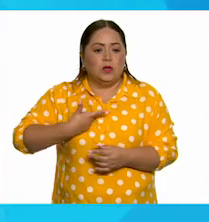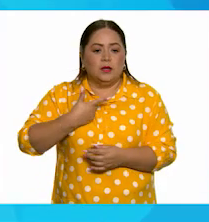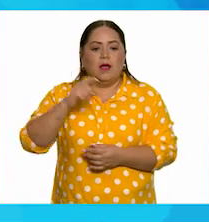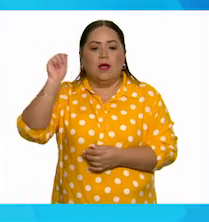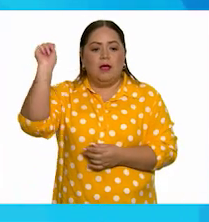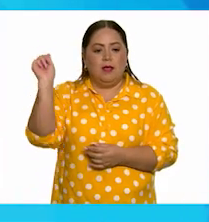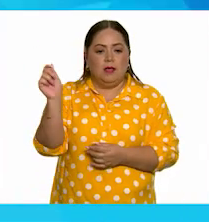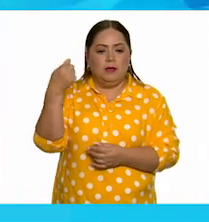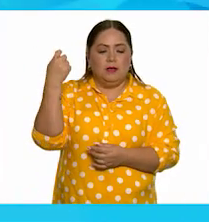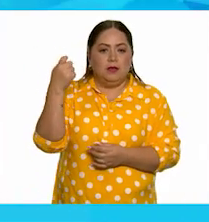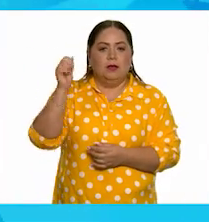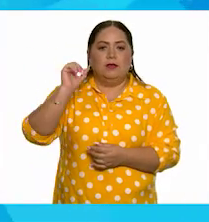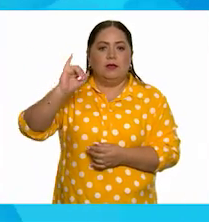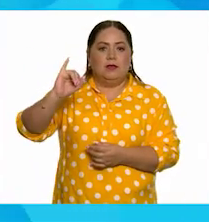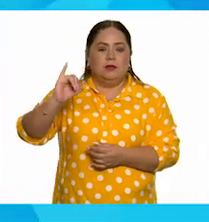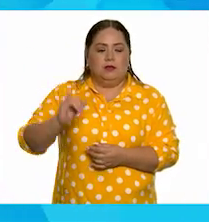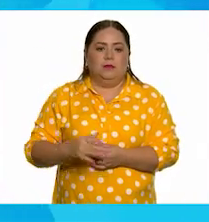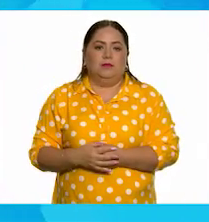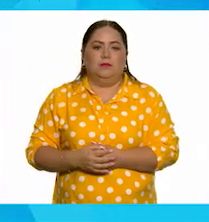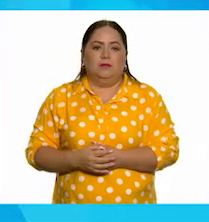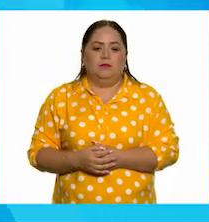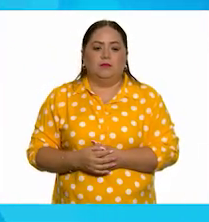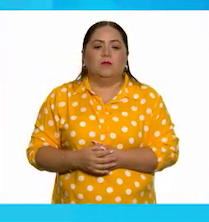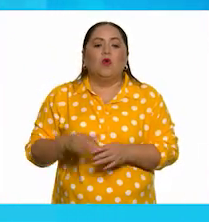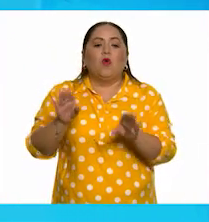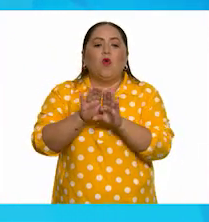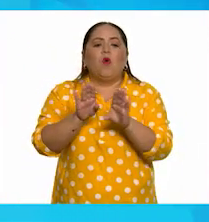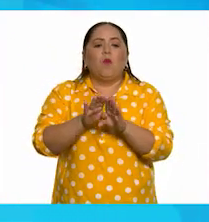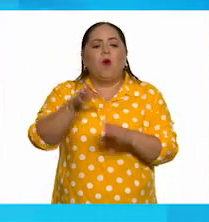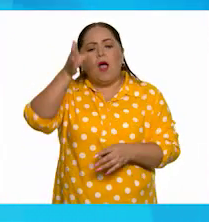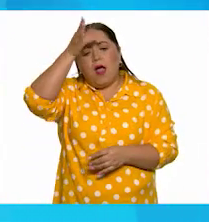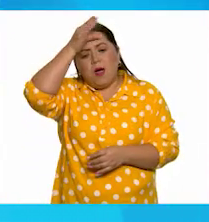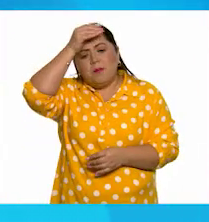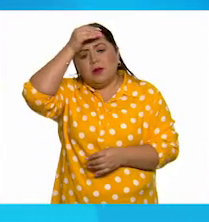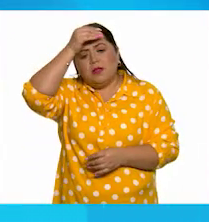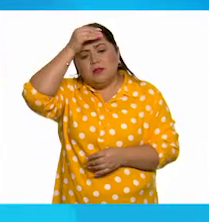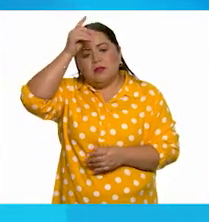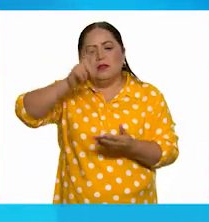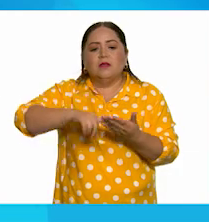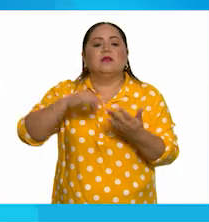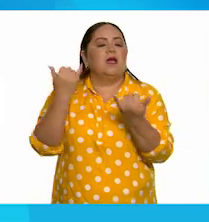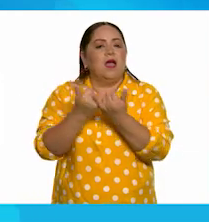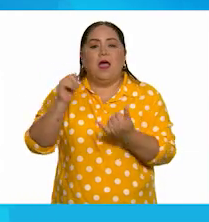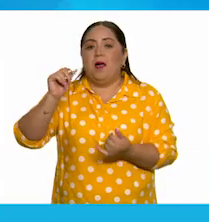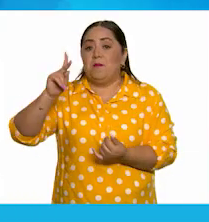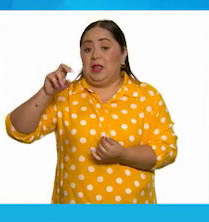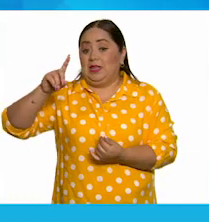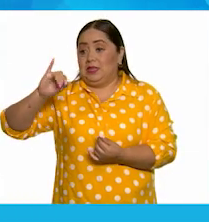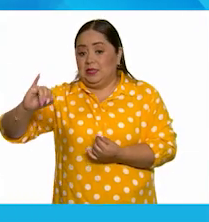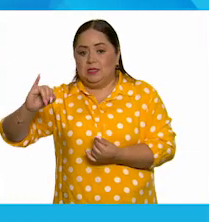acento. Sí. ¿Cómo aprendí cómo lleva acento también?